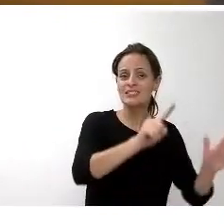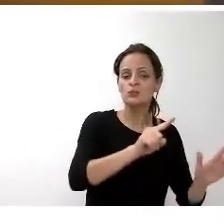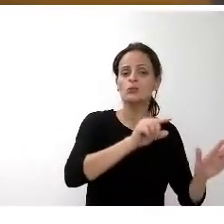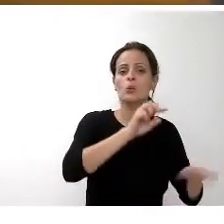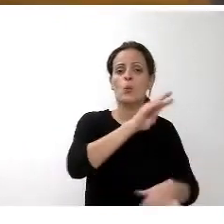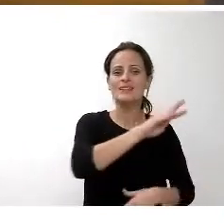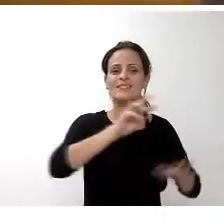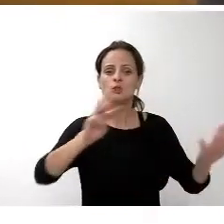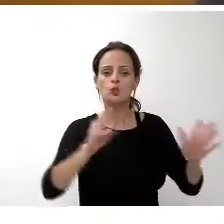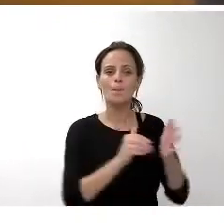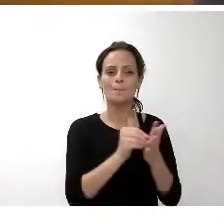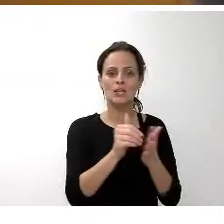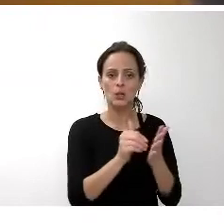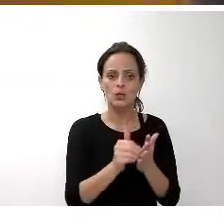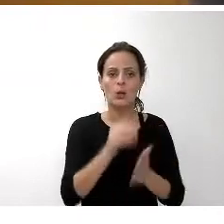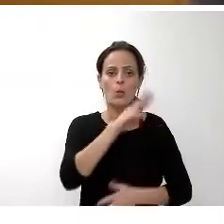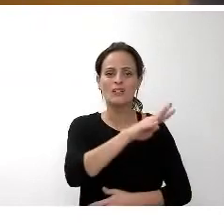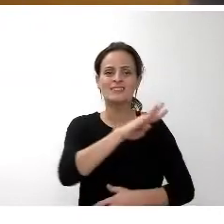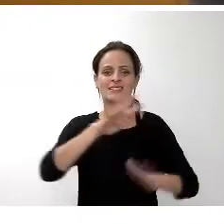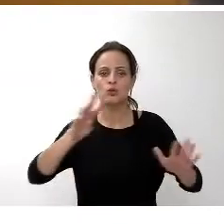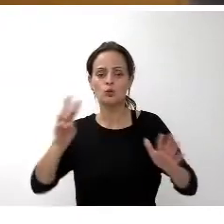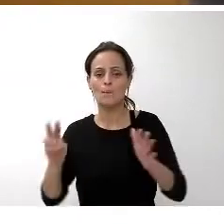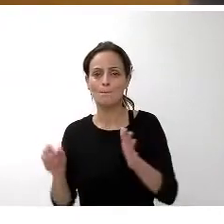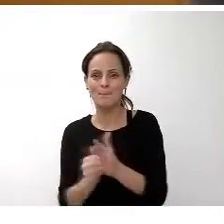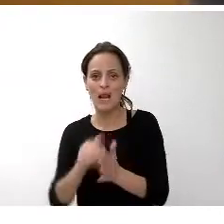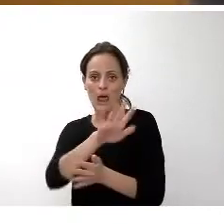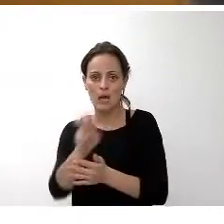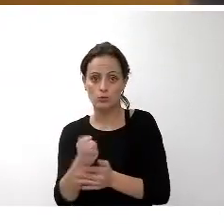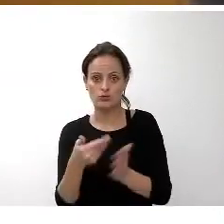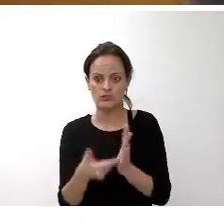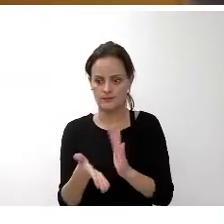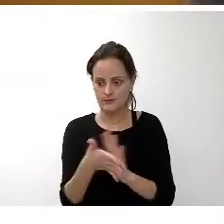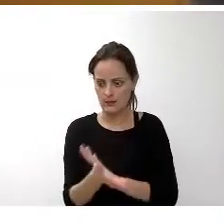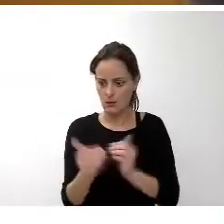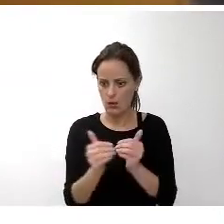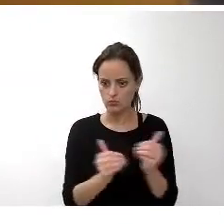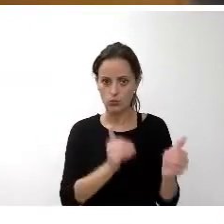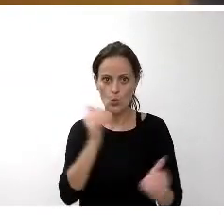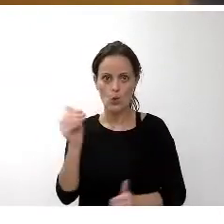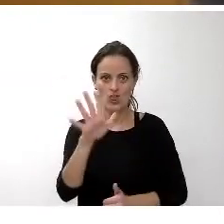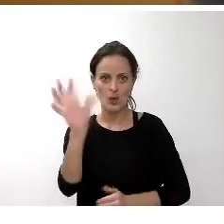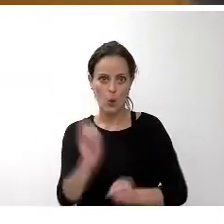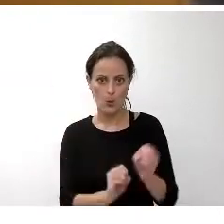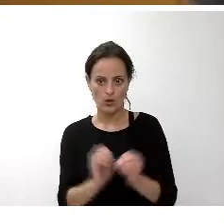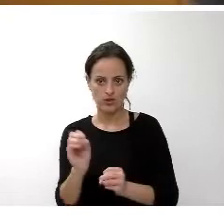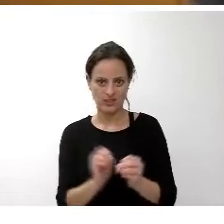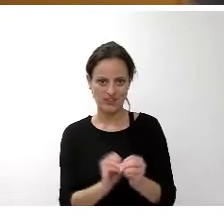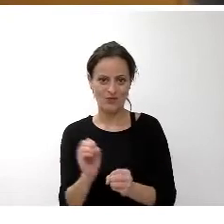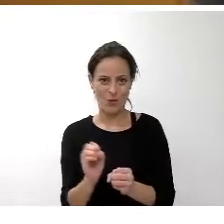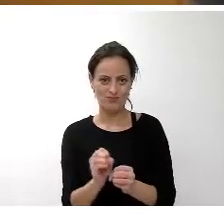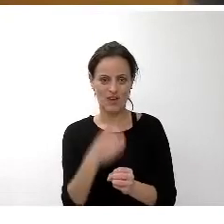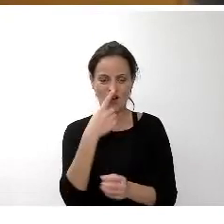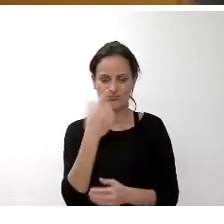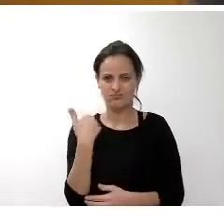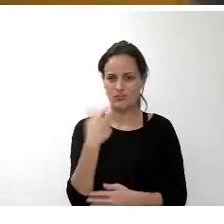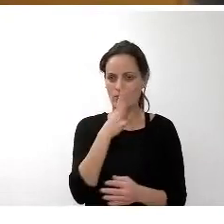.000 euros y experimenta una subida del 5,8% respecto al del año anterior, siendo el